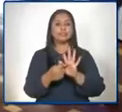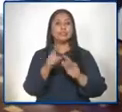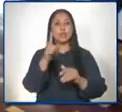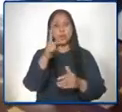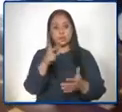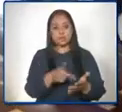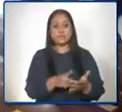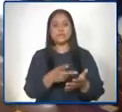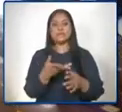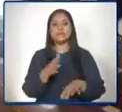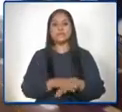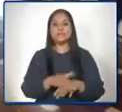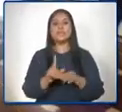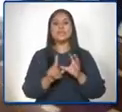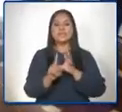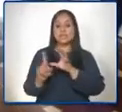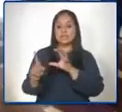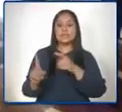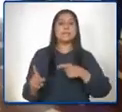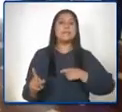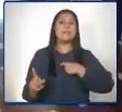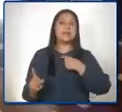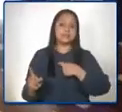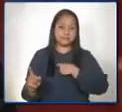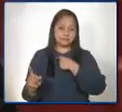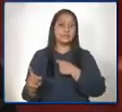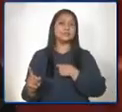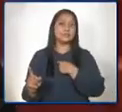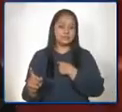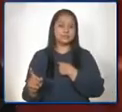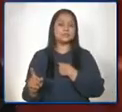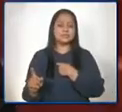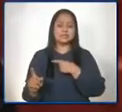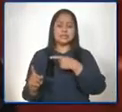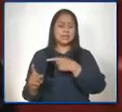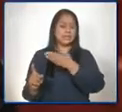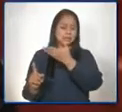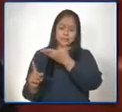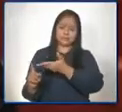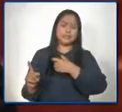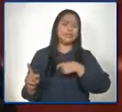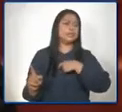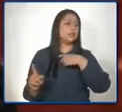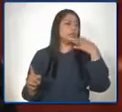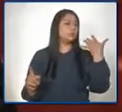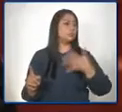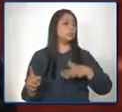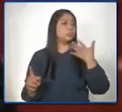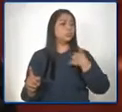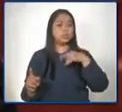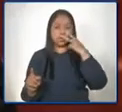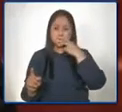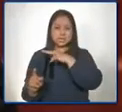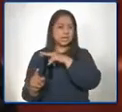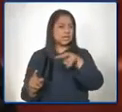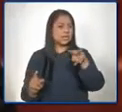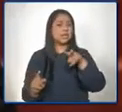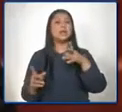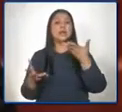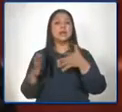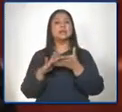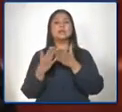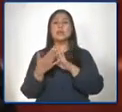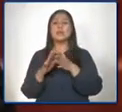vez más el liderazgo de los maestros. Los maestros con los que nos hemos encontrado en las comunidades